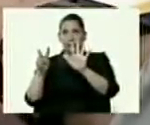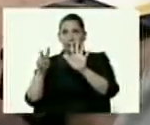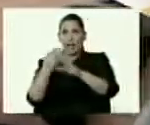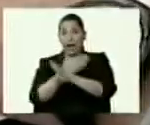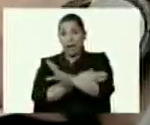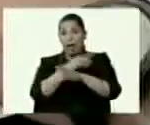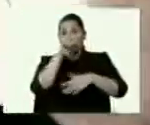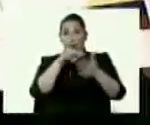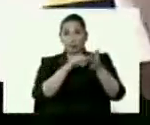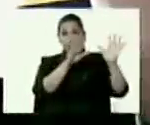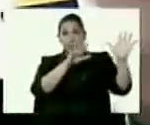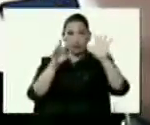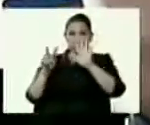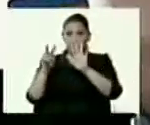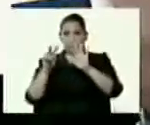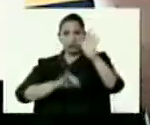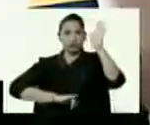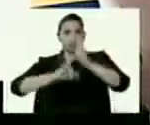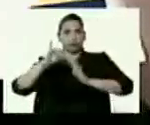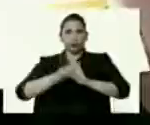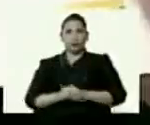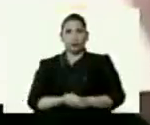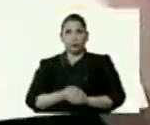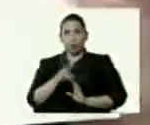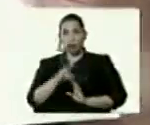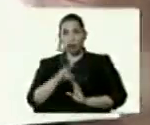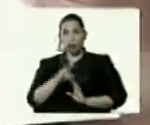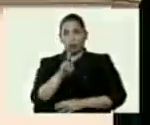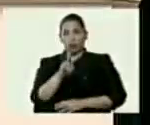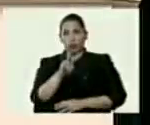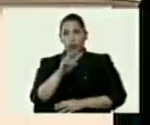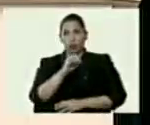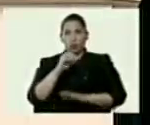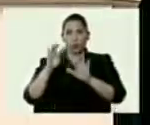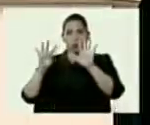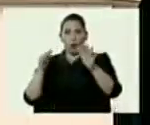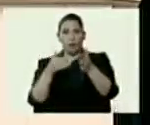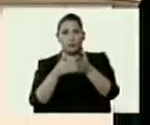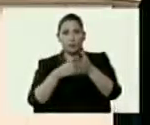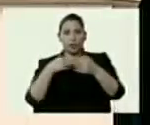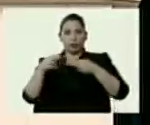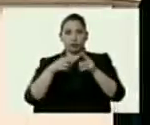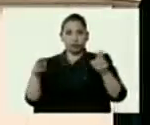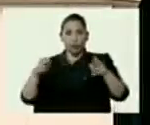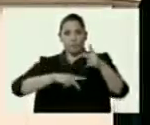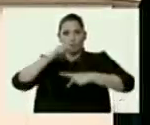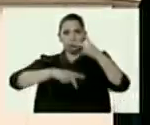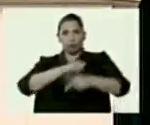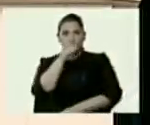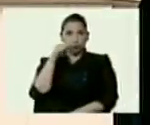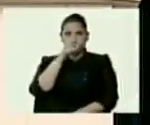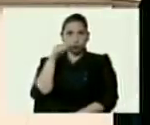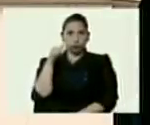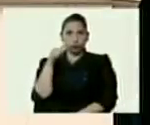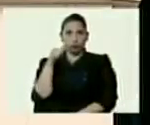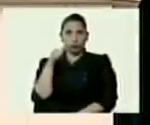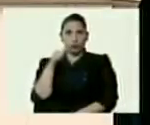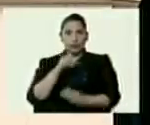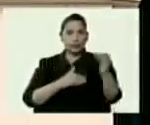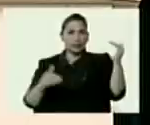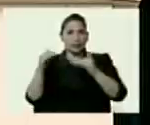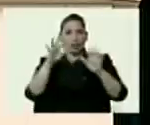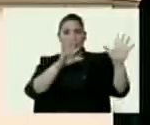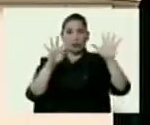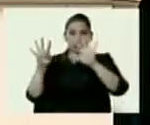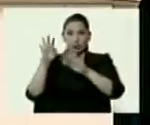2017 pasaron a 209 mil hectáreas. La producción de cocaína se incrementó en 19%, de